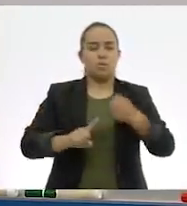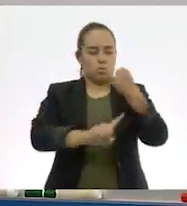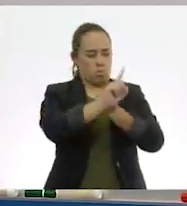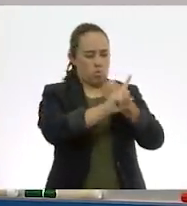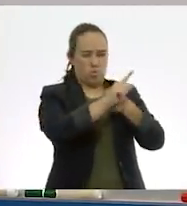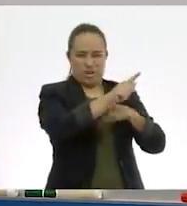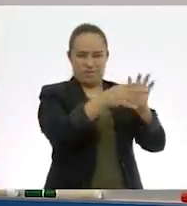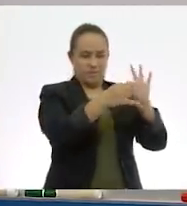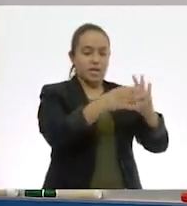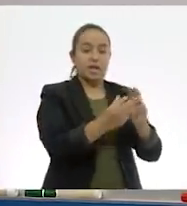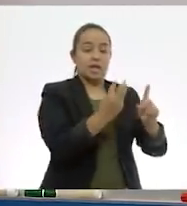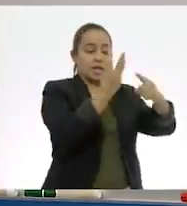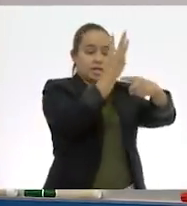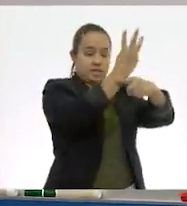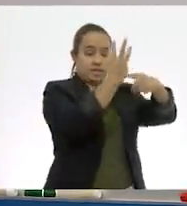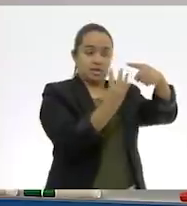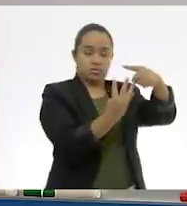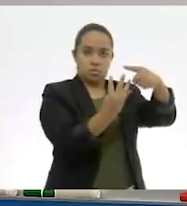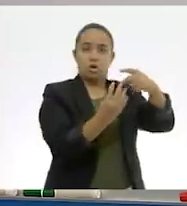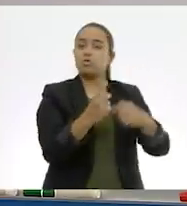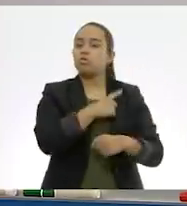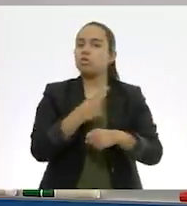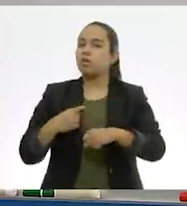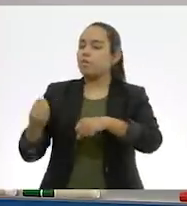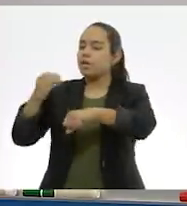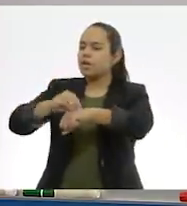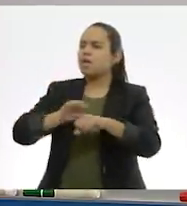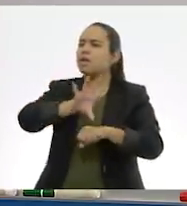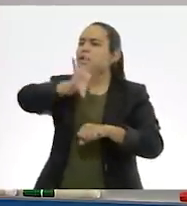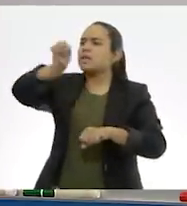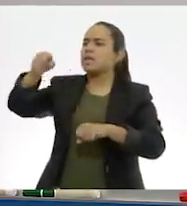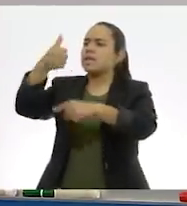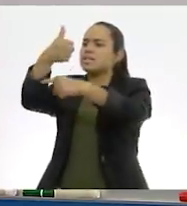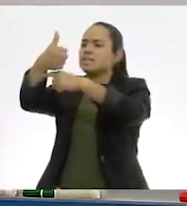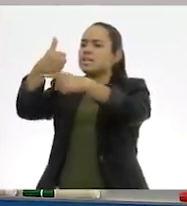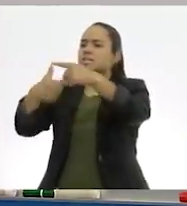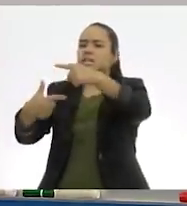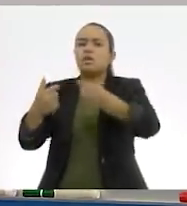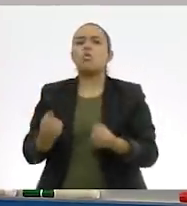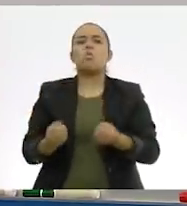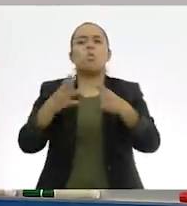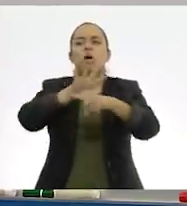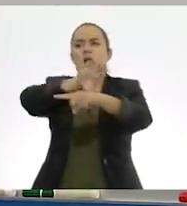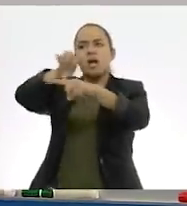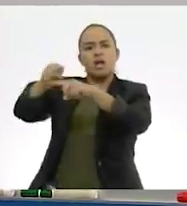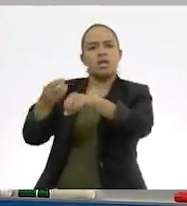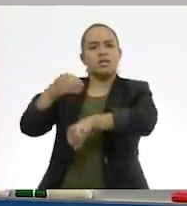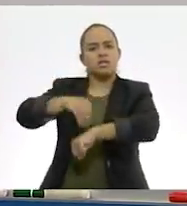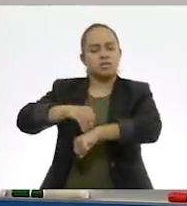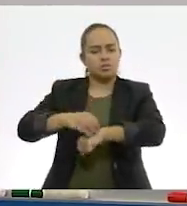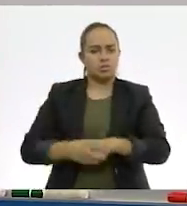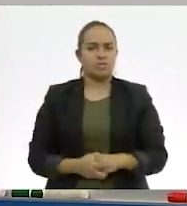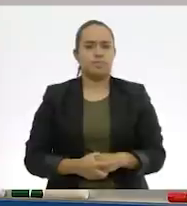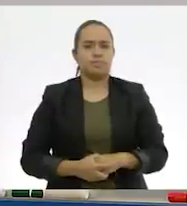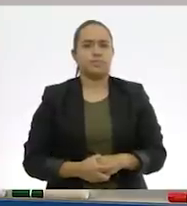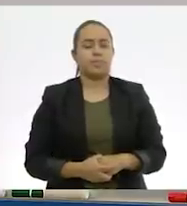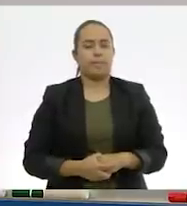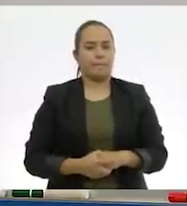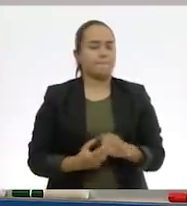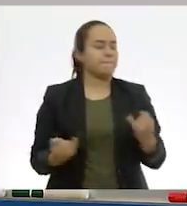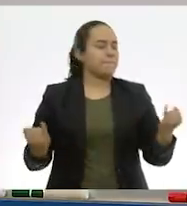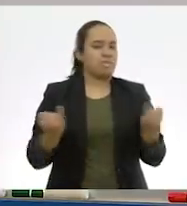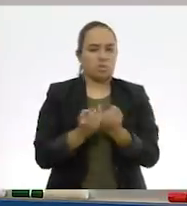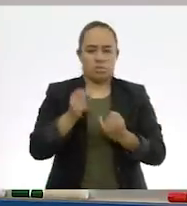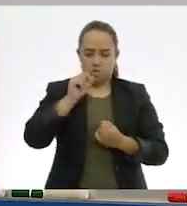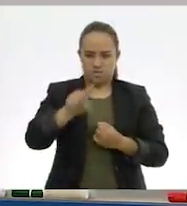que tenemos tres cuartos, ¿cuánto tenemos que agregarle para que sea seis séptimos? Así es. Entonces, hacemos